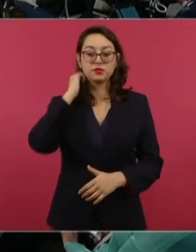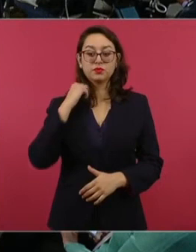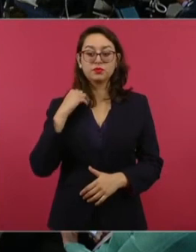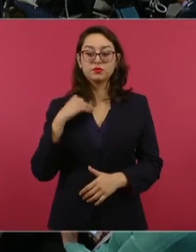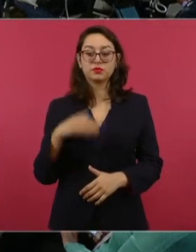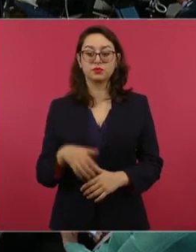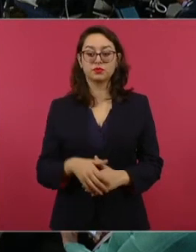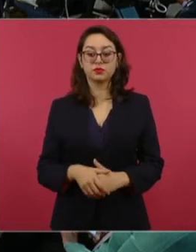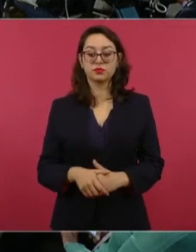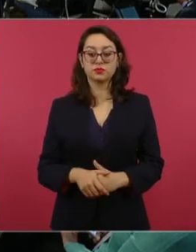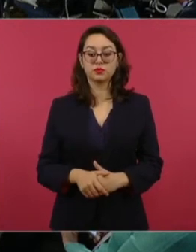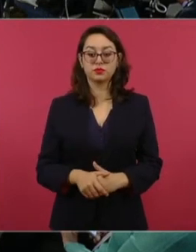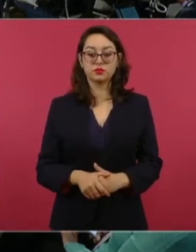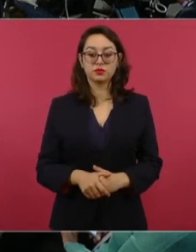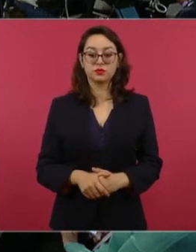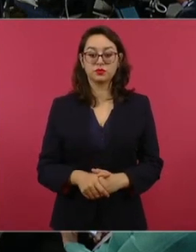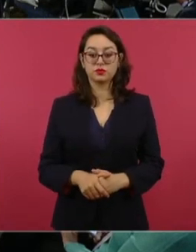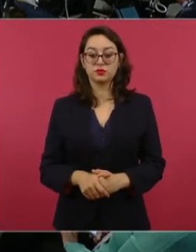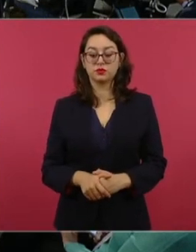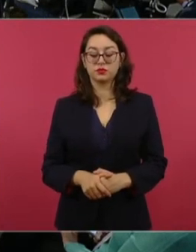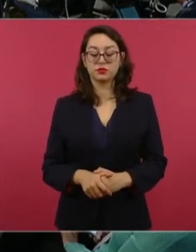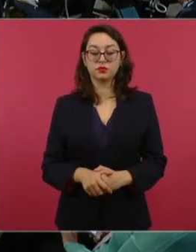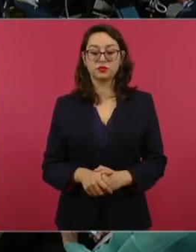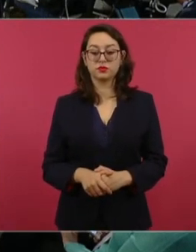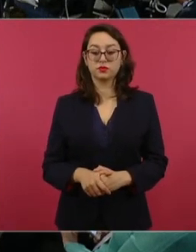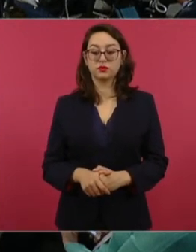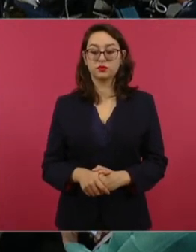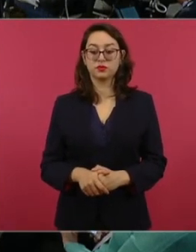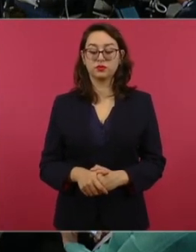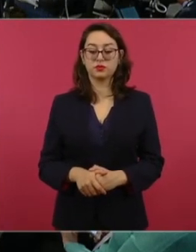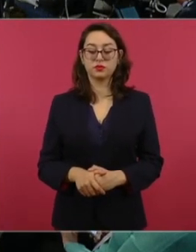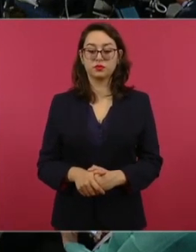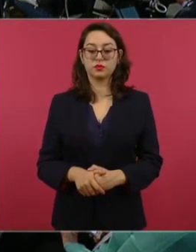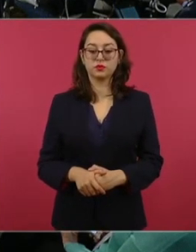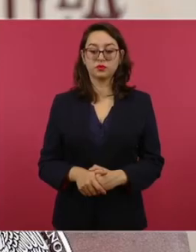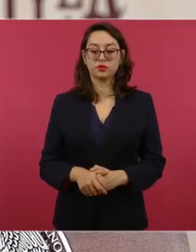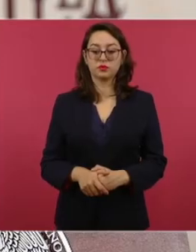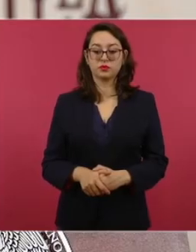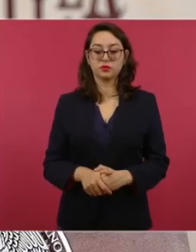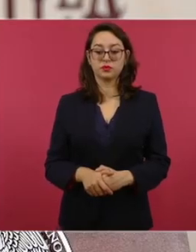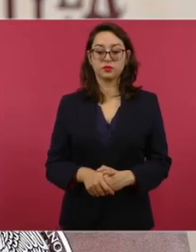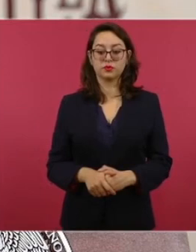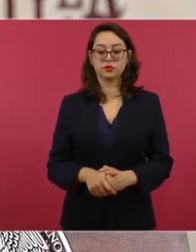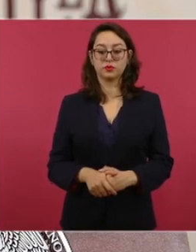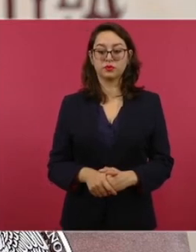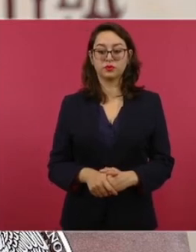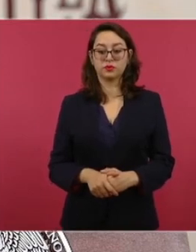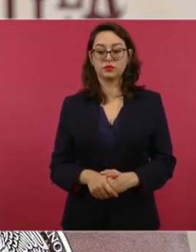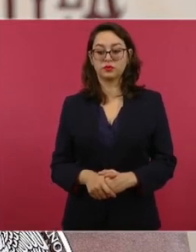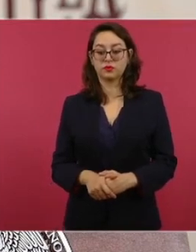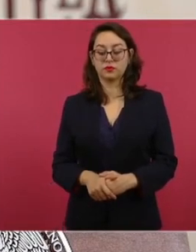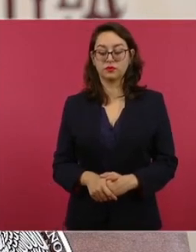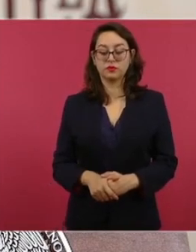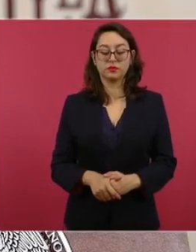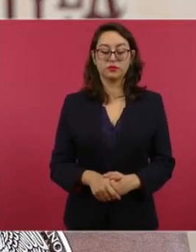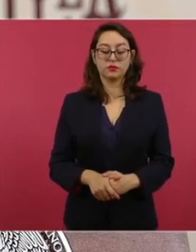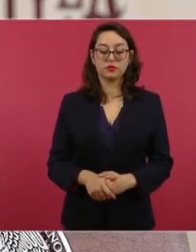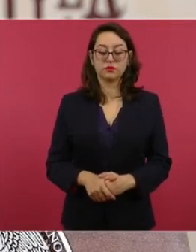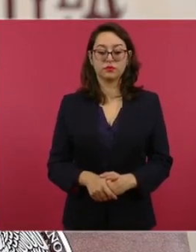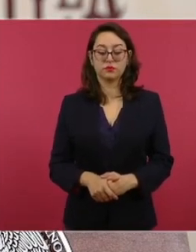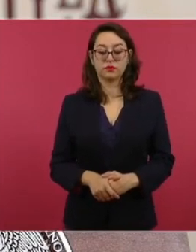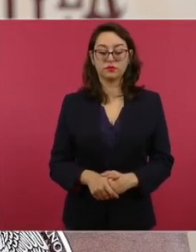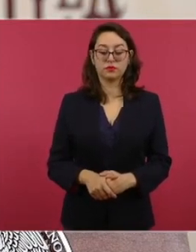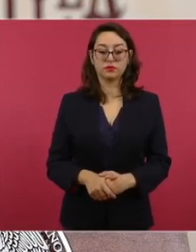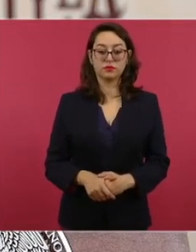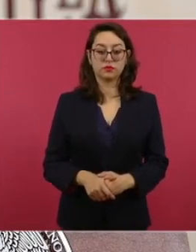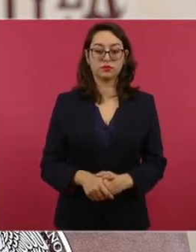secretario? Bien, tenemos desplegado con las unidades que operan en las áreas donde